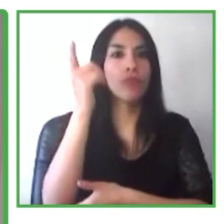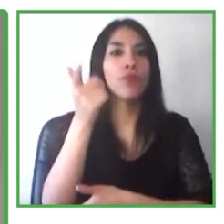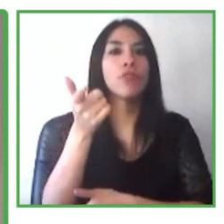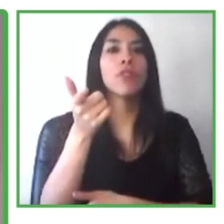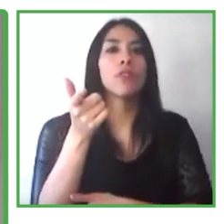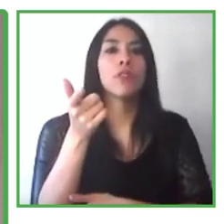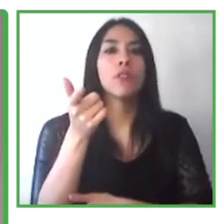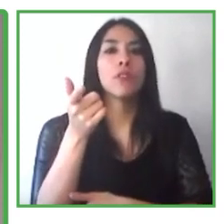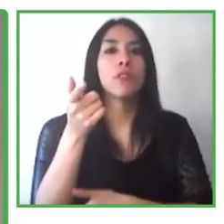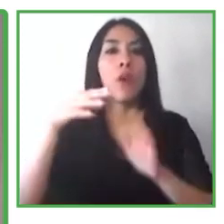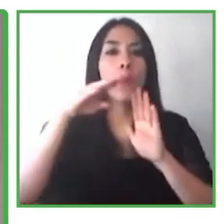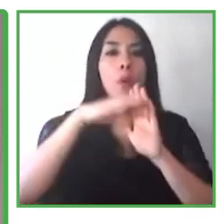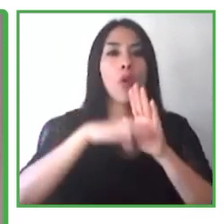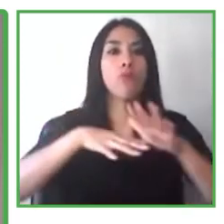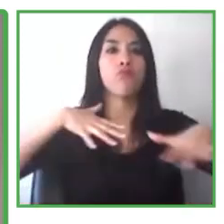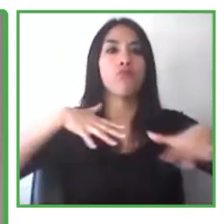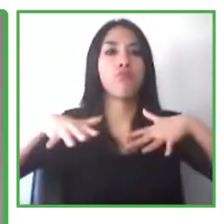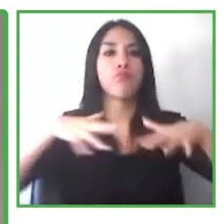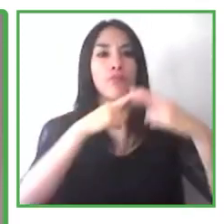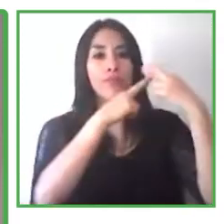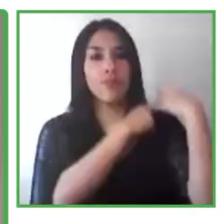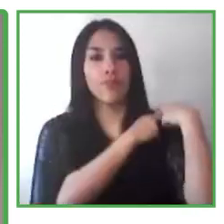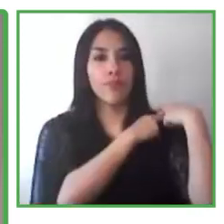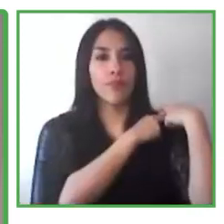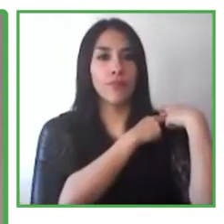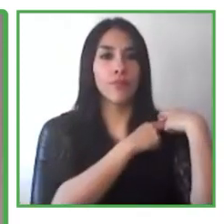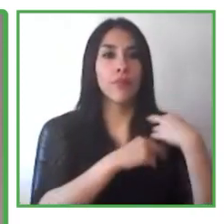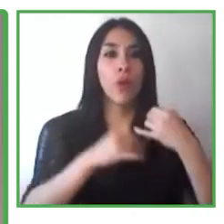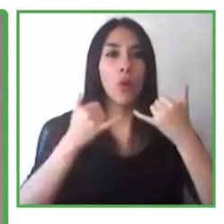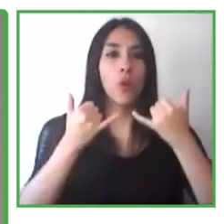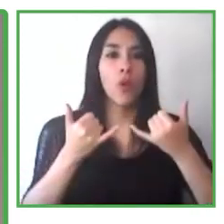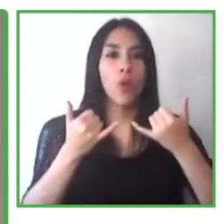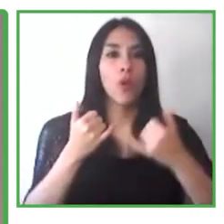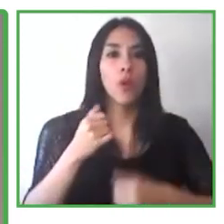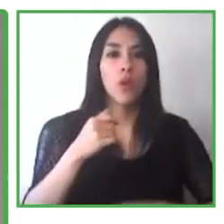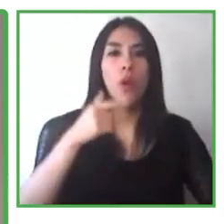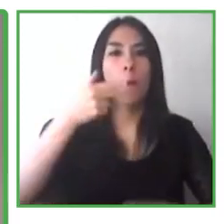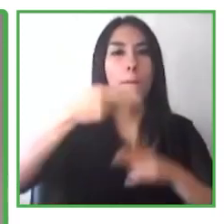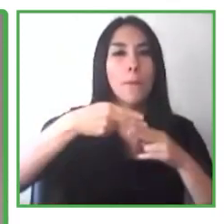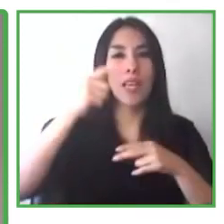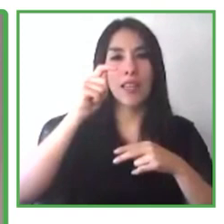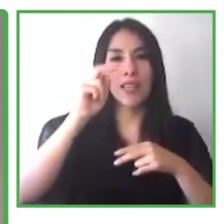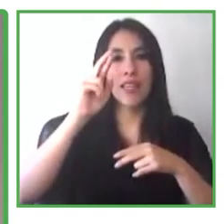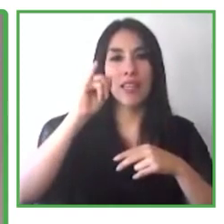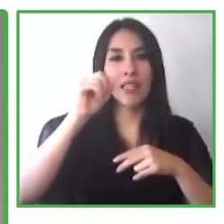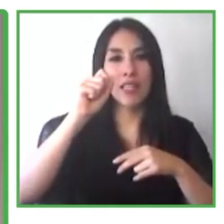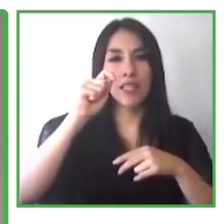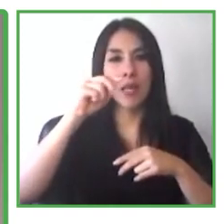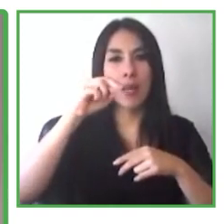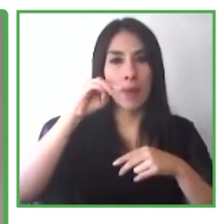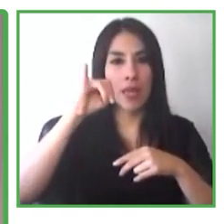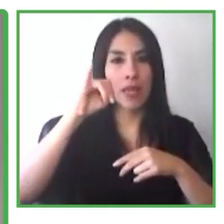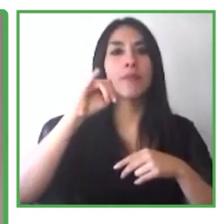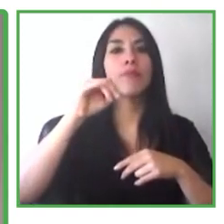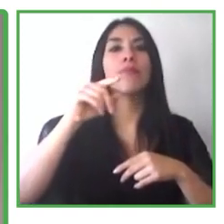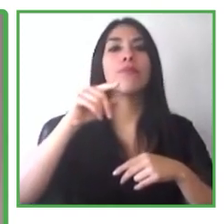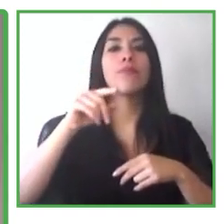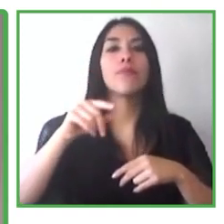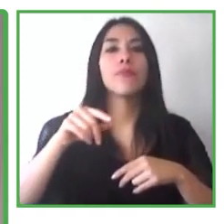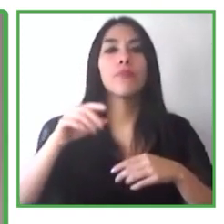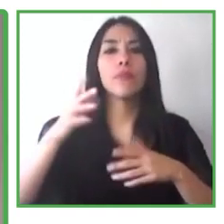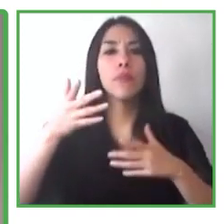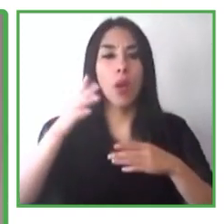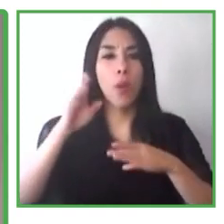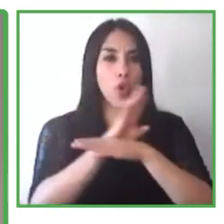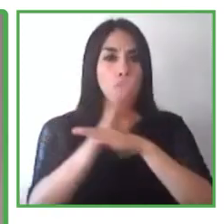hablar acerca de los programas económicos y las oportunidades a través de las tecnologías en Latinoamérica. Así que es totalmente relevante para lo que